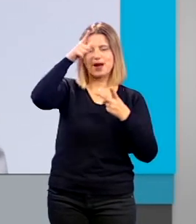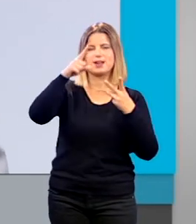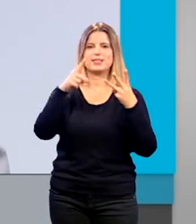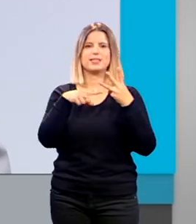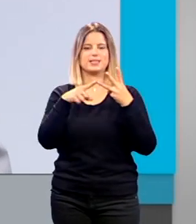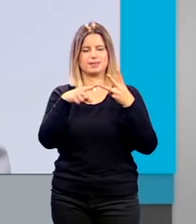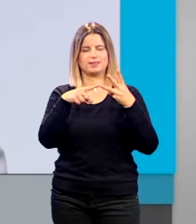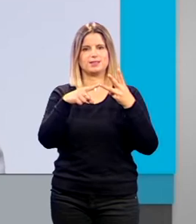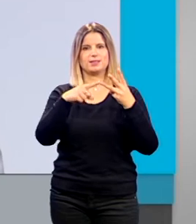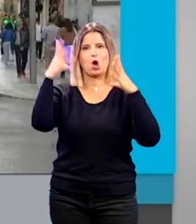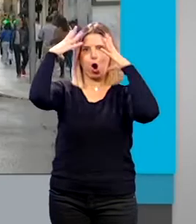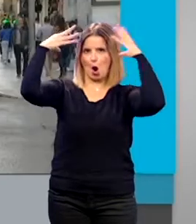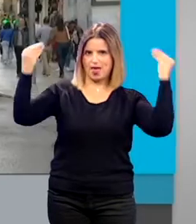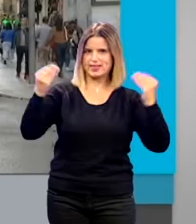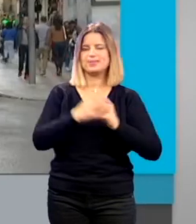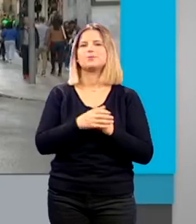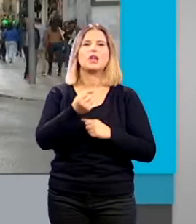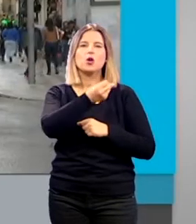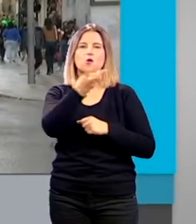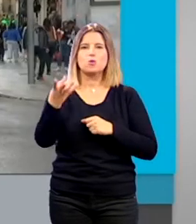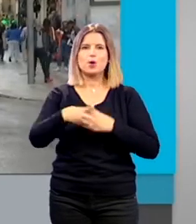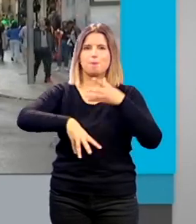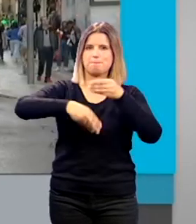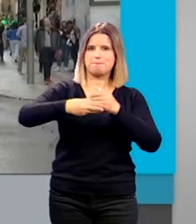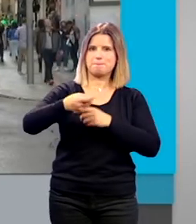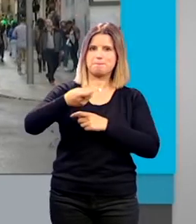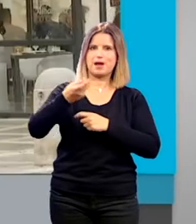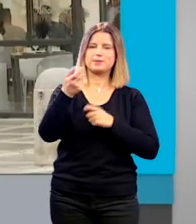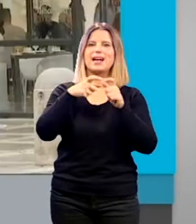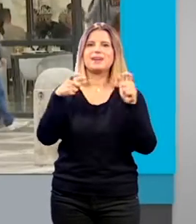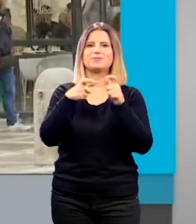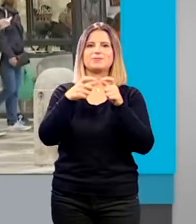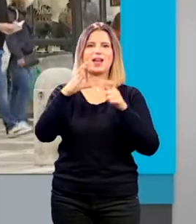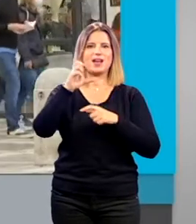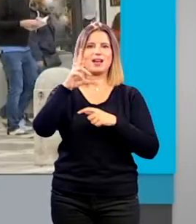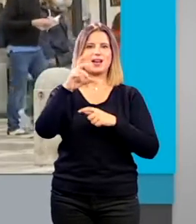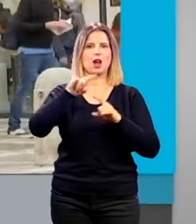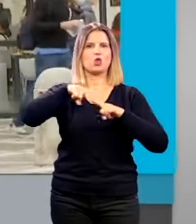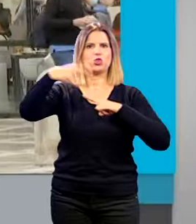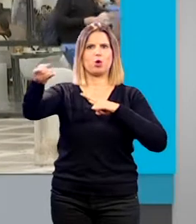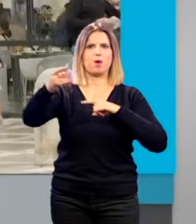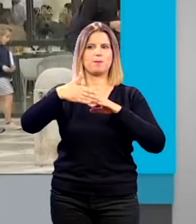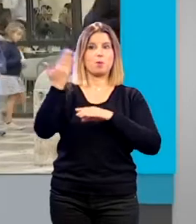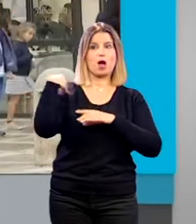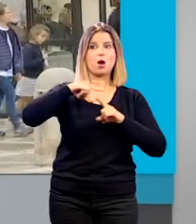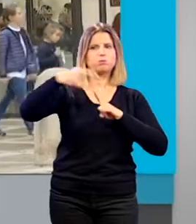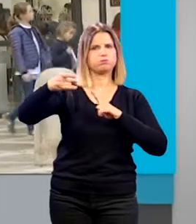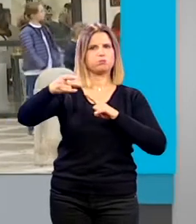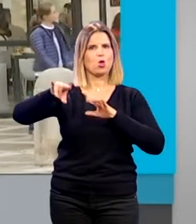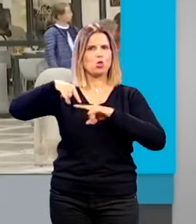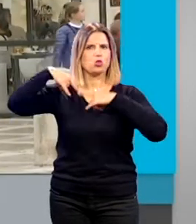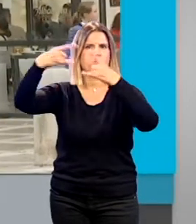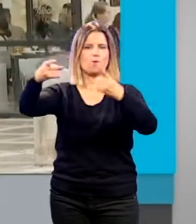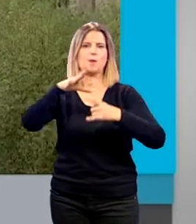los holandeses. Cifras que se completan con las ventas de Granada Cars, doblando las ventas del pasado puente y un buen rendimiento de las ventas de las